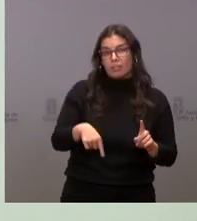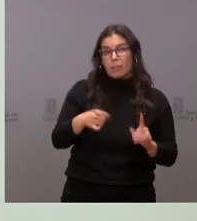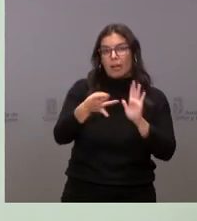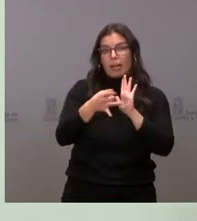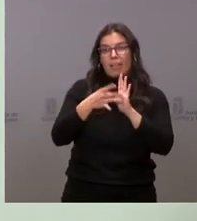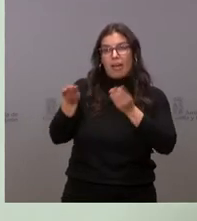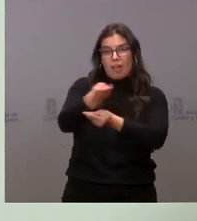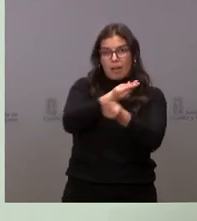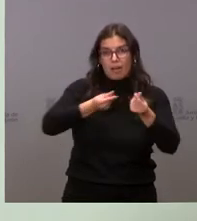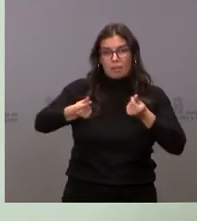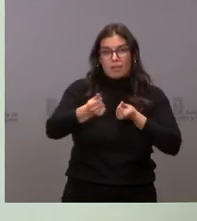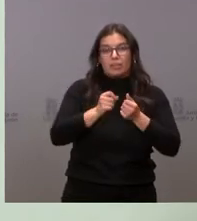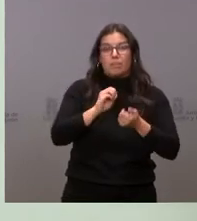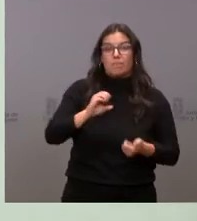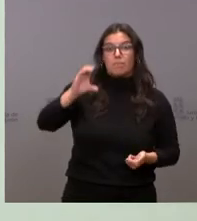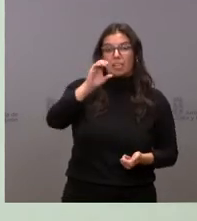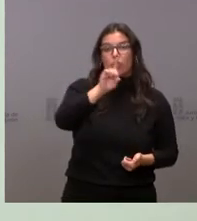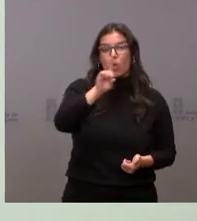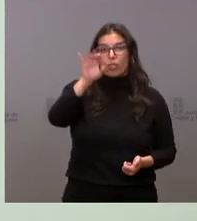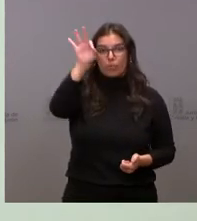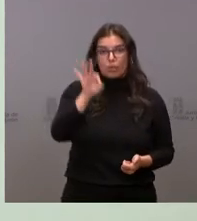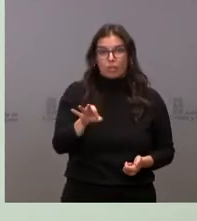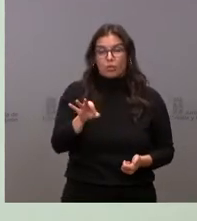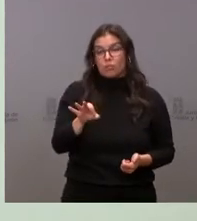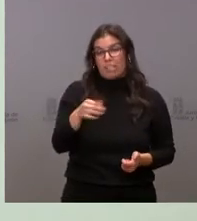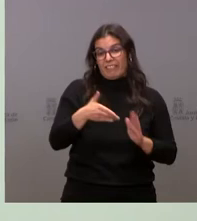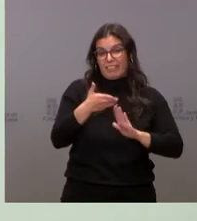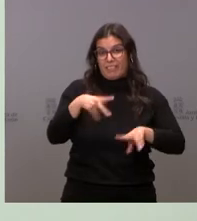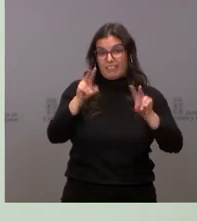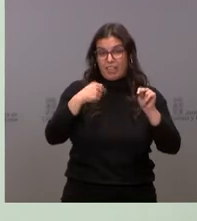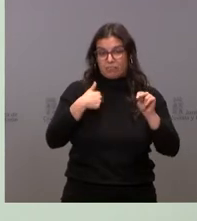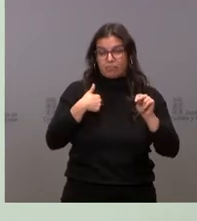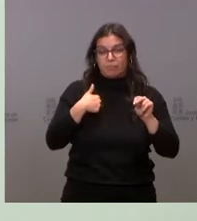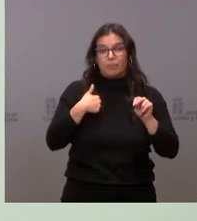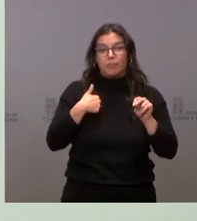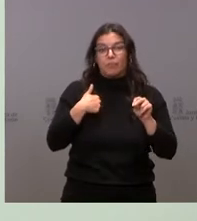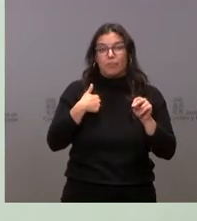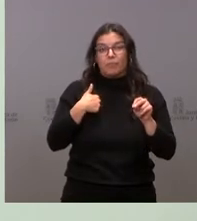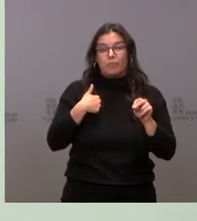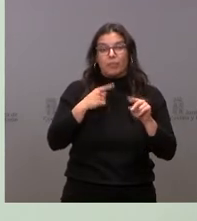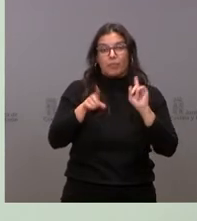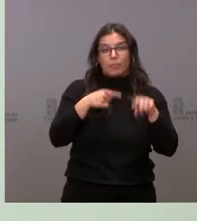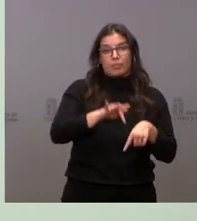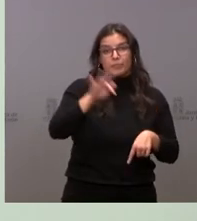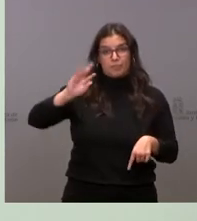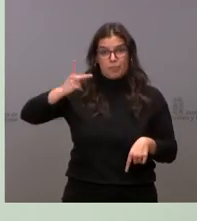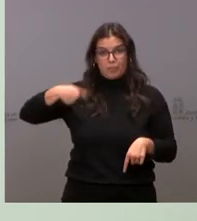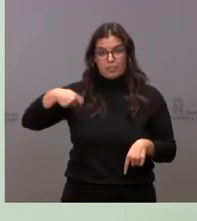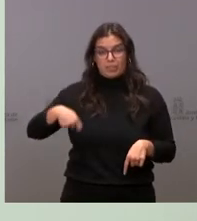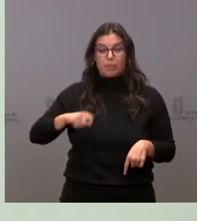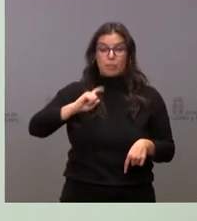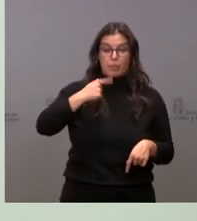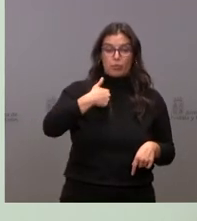ambiental, un crecimiento del 11%. En fin, yo, por ir concluyendo, y antes de ceder la palabra al vicepresidente,